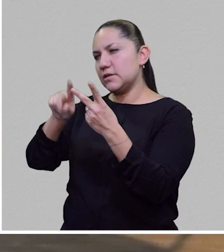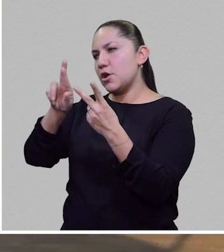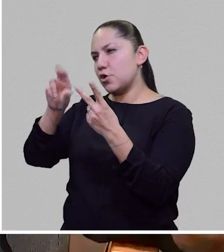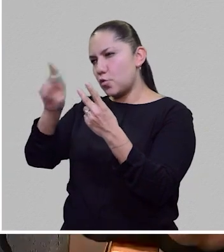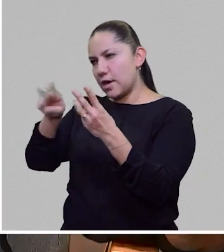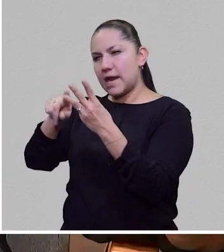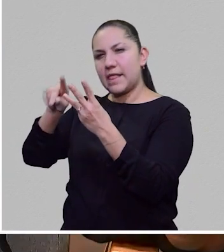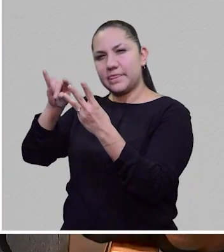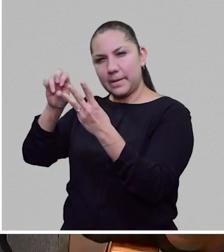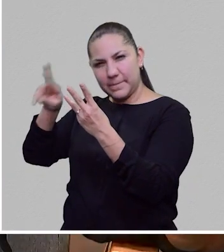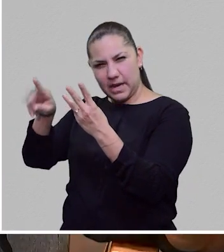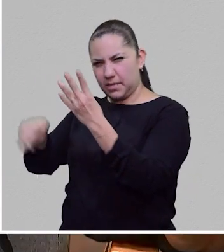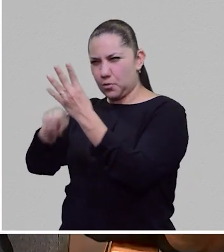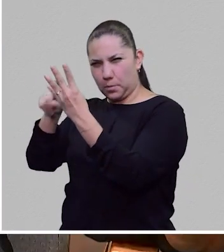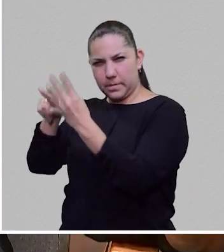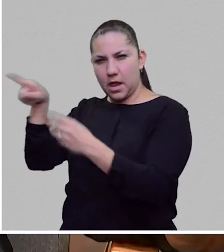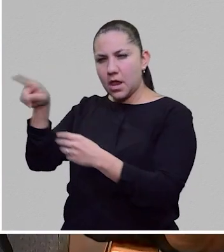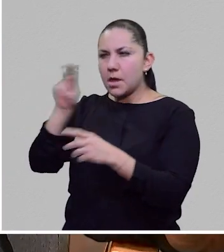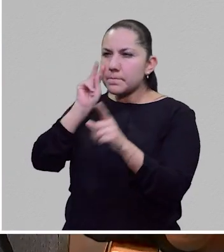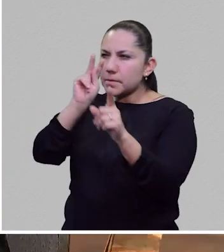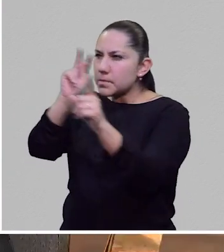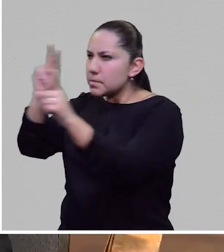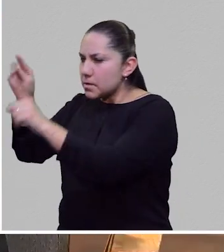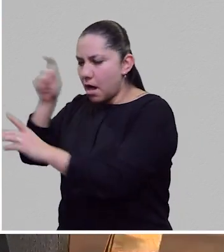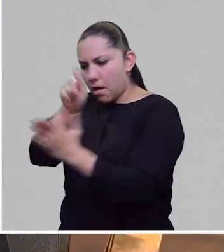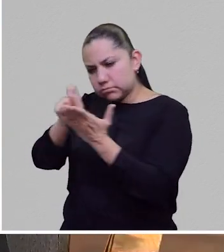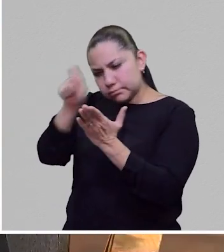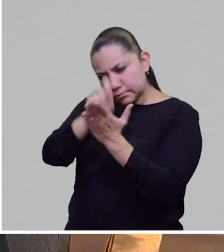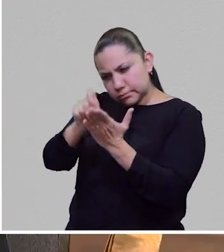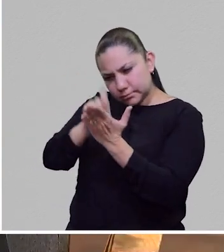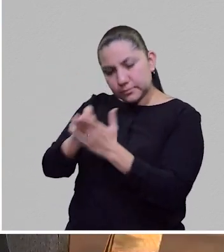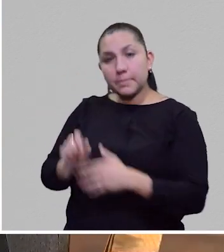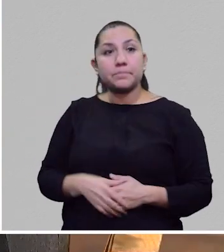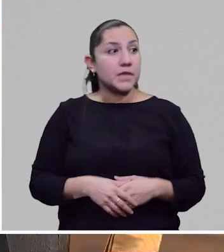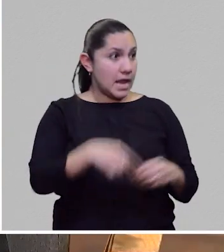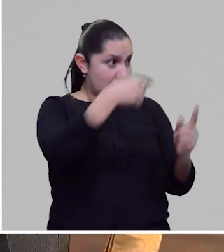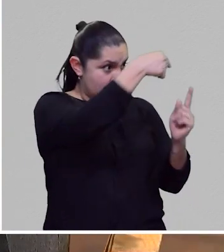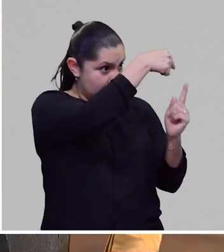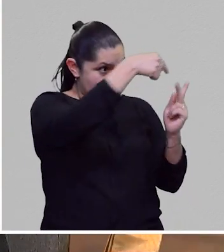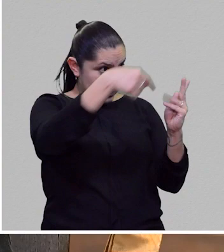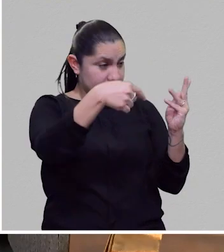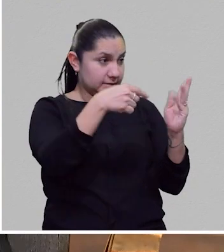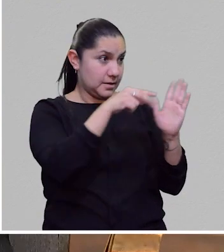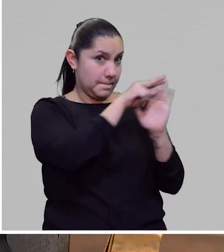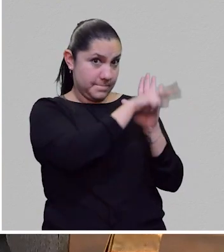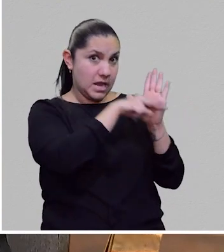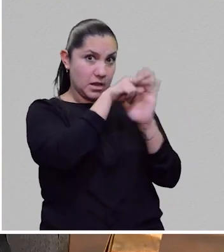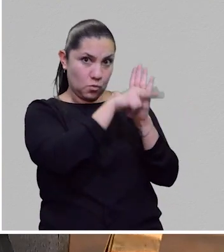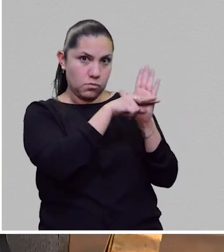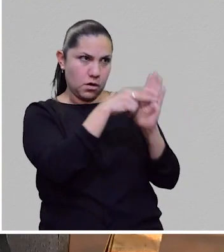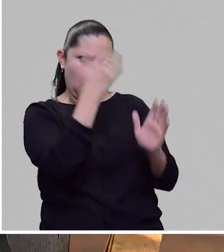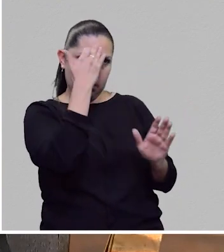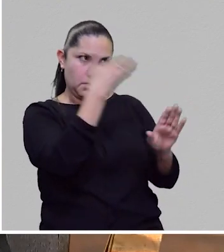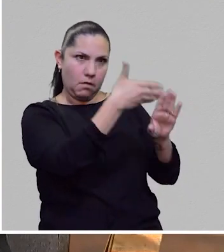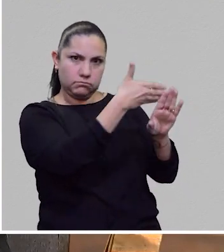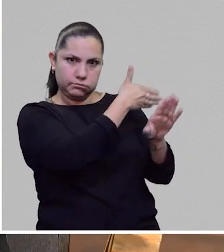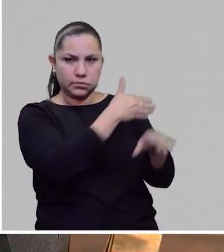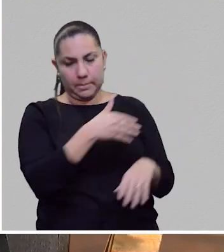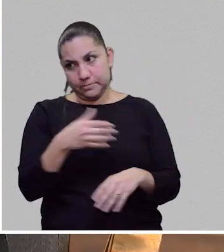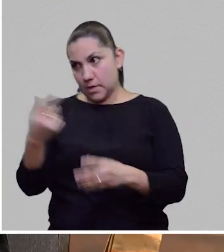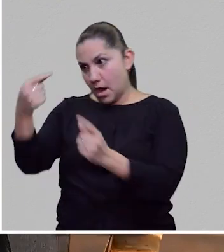Blade Runner y Terminator. Sobre... Todas ya con sus fechadas, ¿eh? clásicas, pero cómo